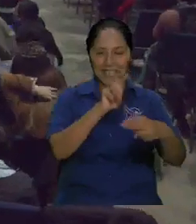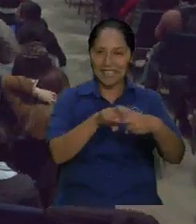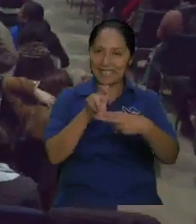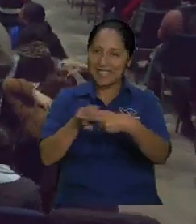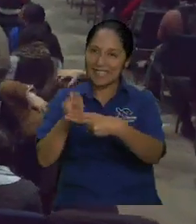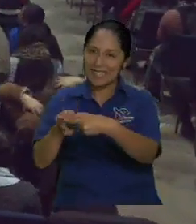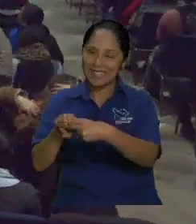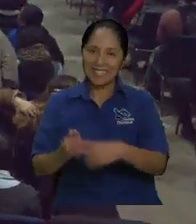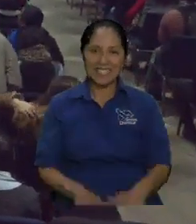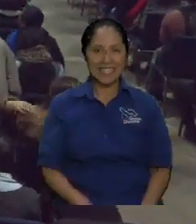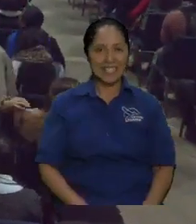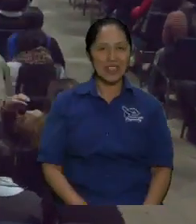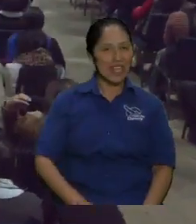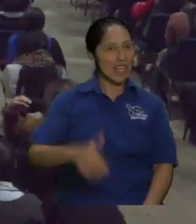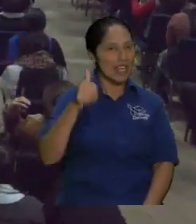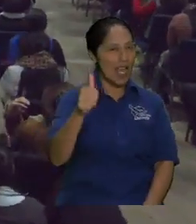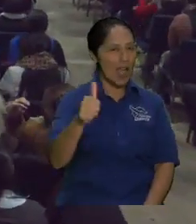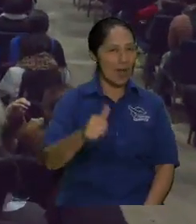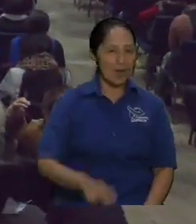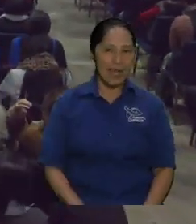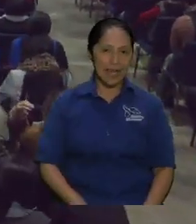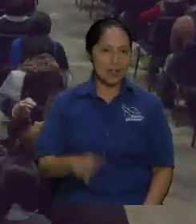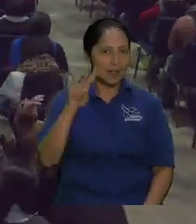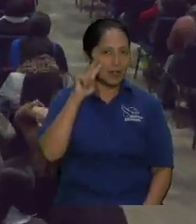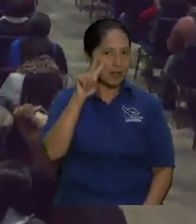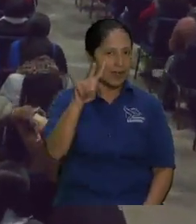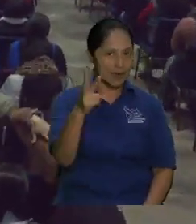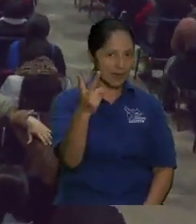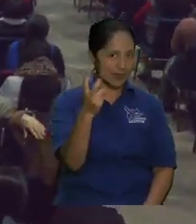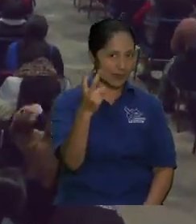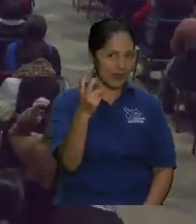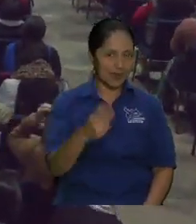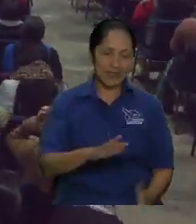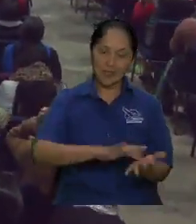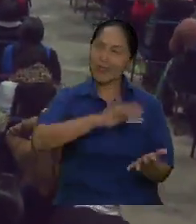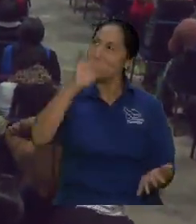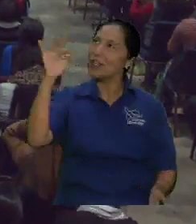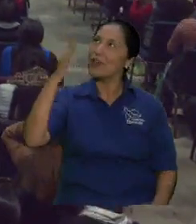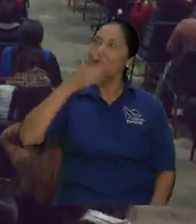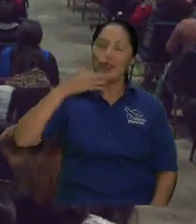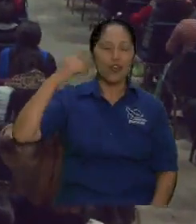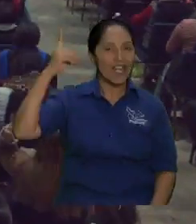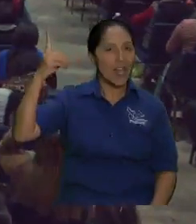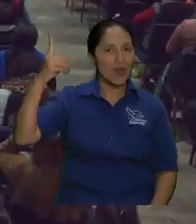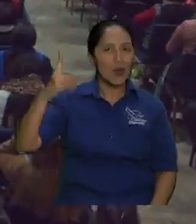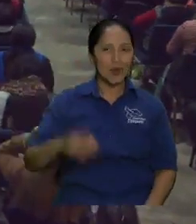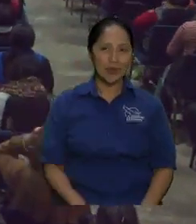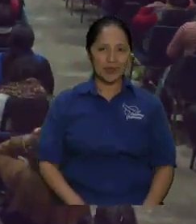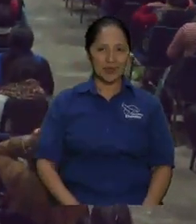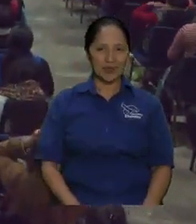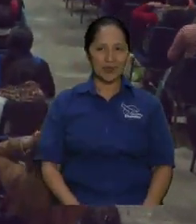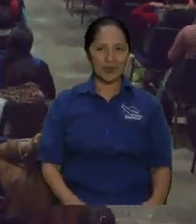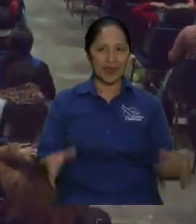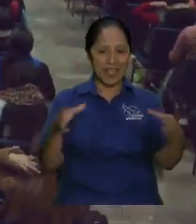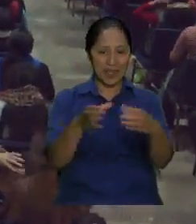Qué bueno vernos nuevamente, gloria al Señor. Mis hermanos pueden descender también.